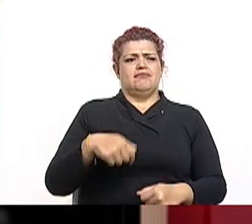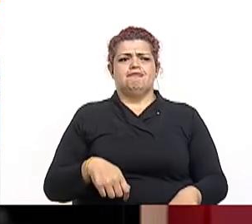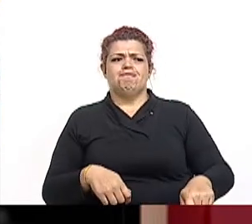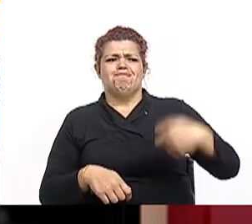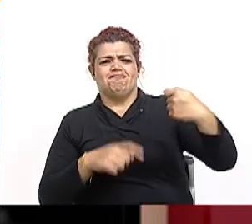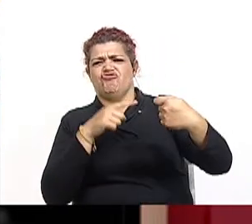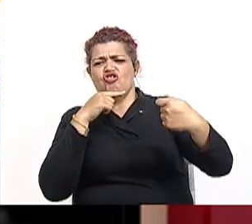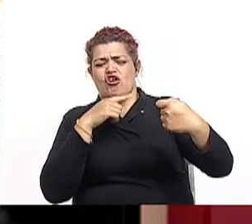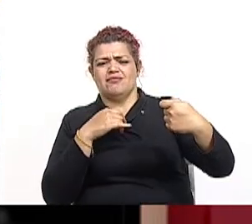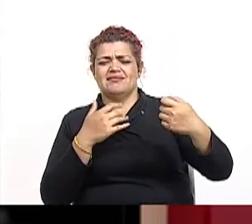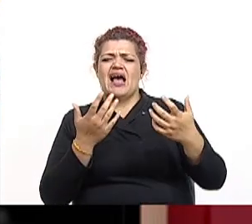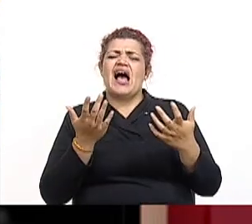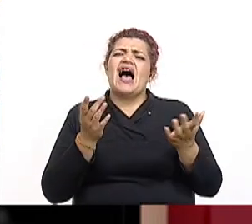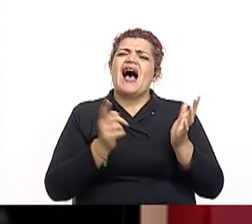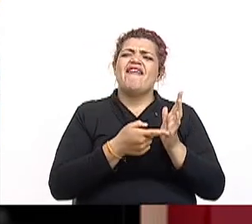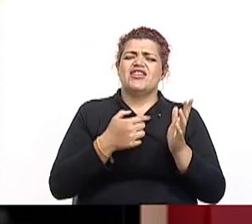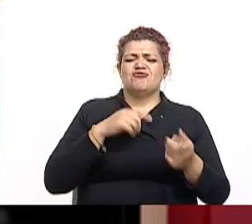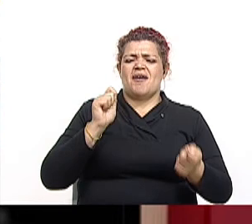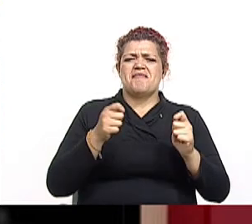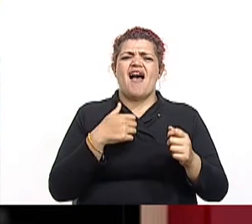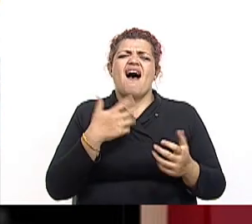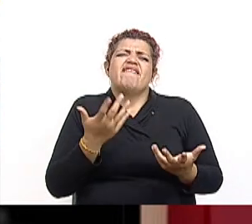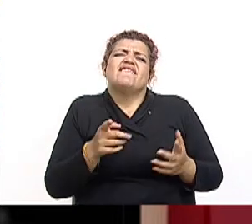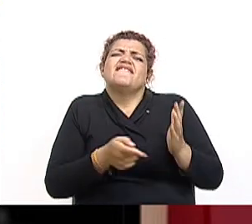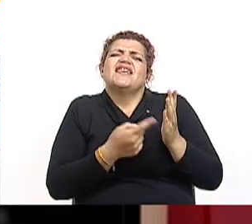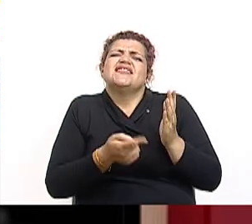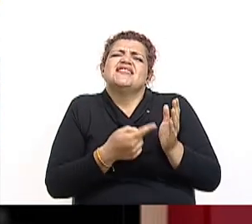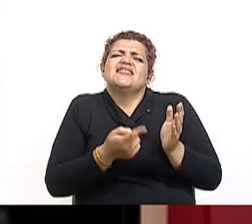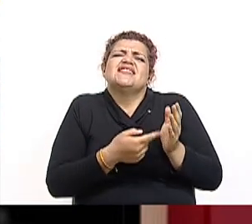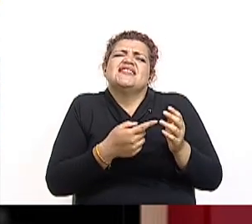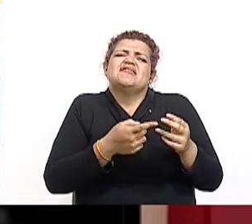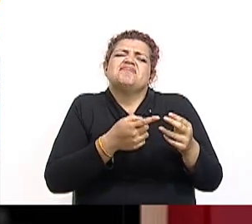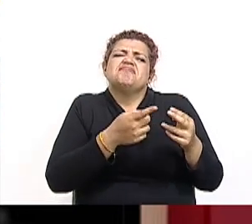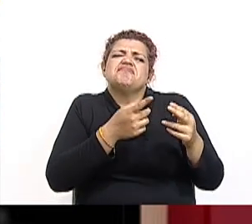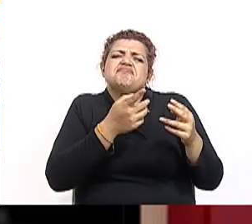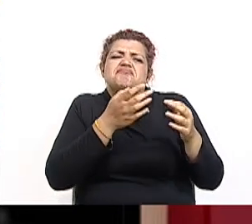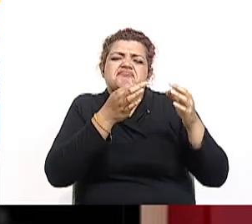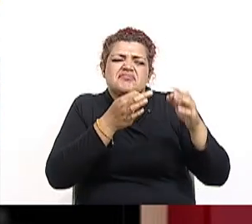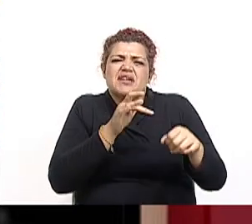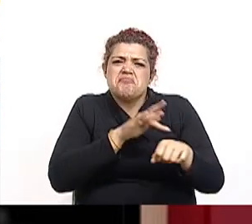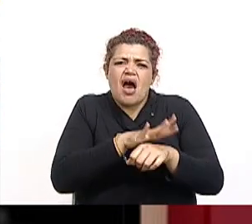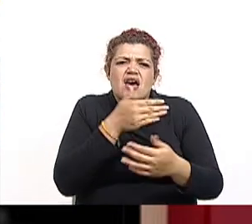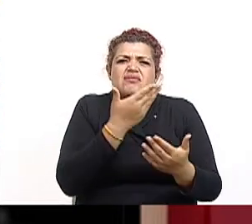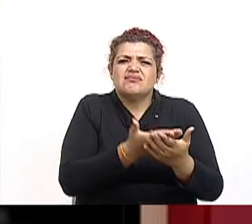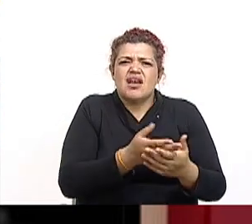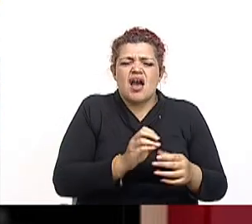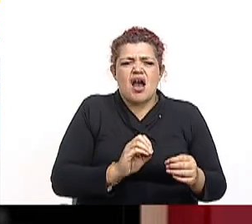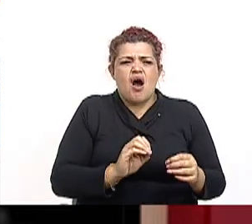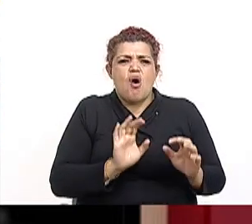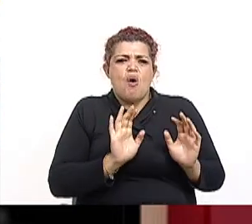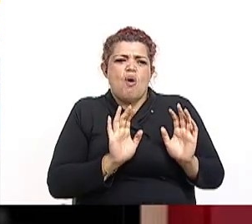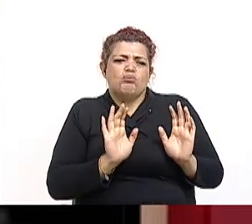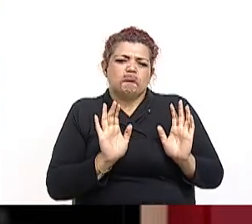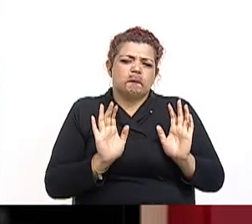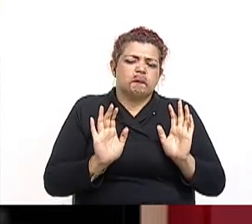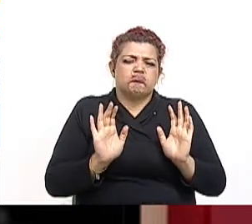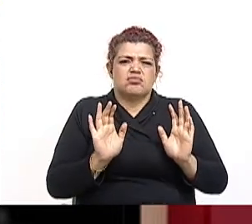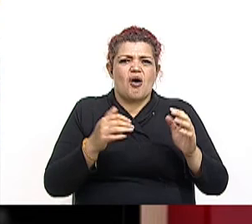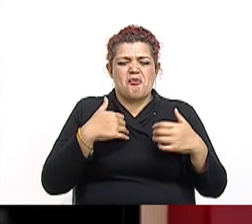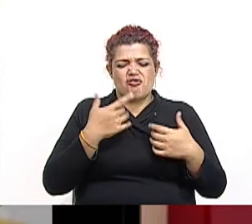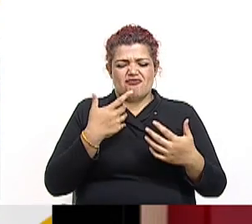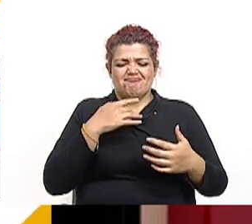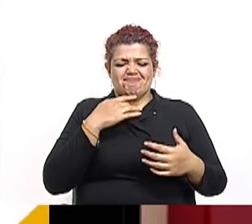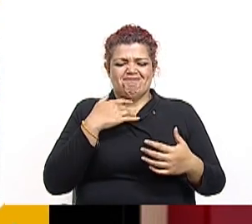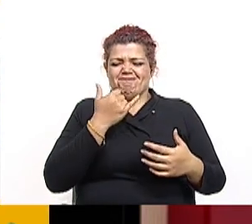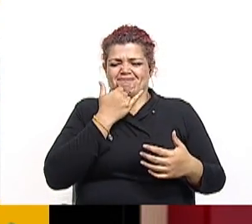mejorar. A veces la puntualidad, a veces un poquito la responsabilidad. Siempre es importante hacer esos análisis. Bueno, nos